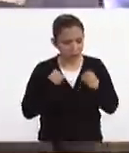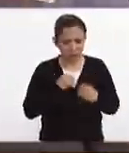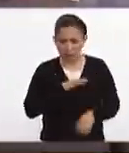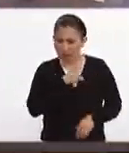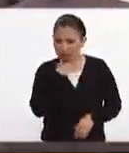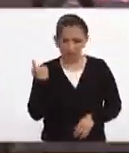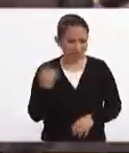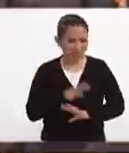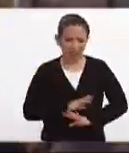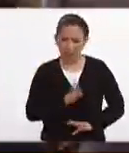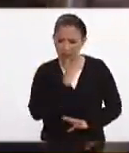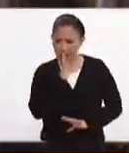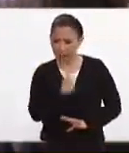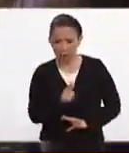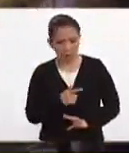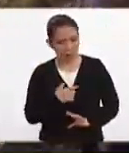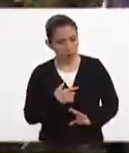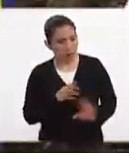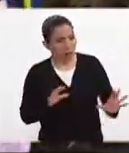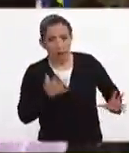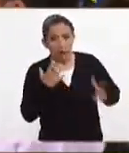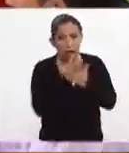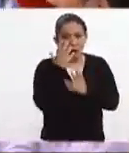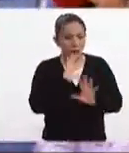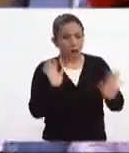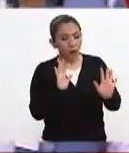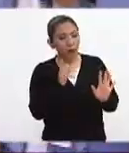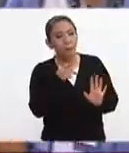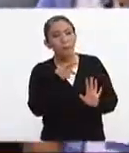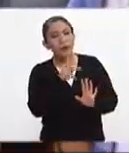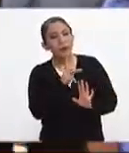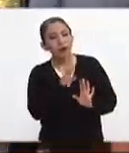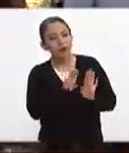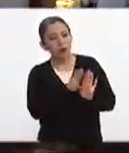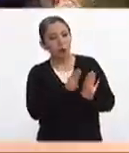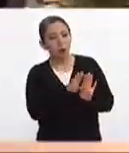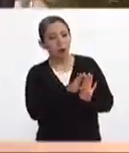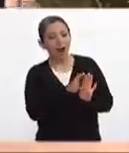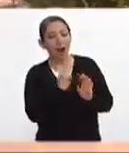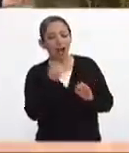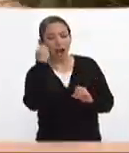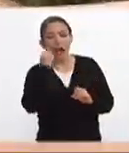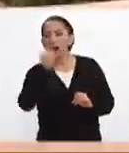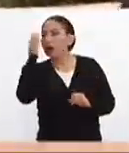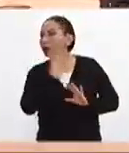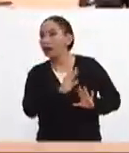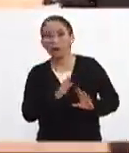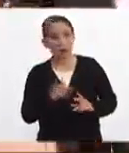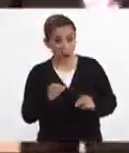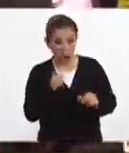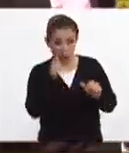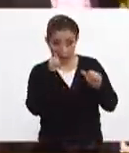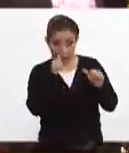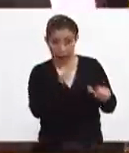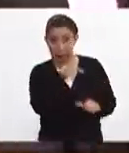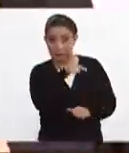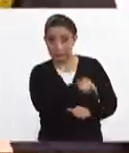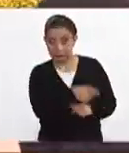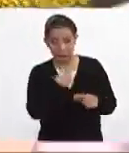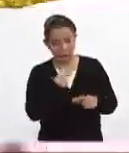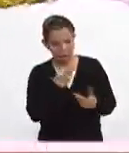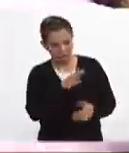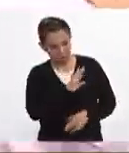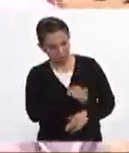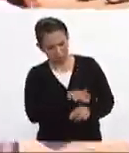nunca no alarmarnos pero no tomarlo como una cosa un comentario nada más dicho así a lo ligero